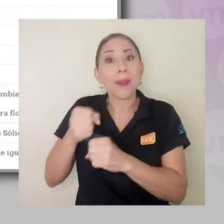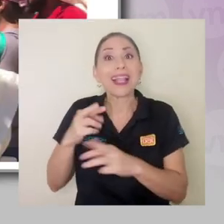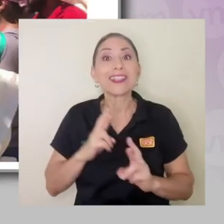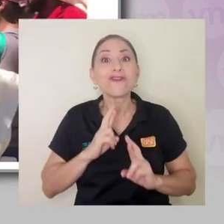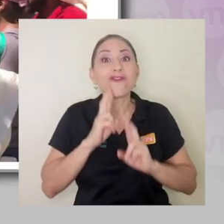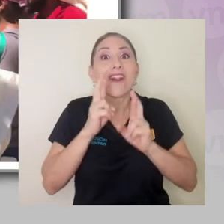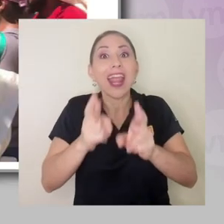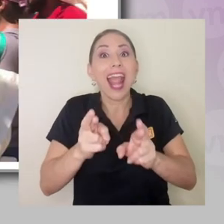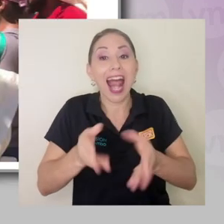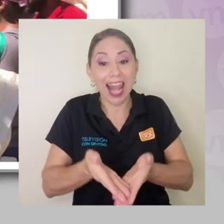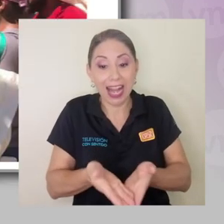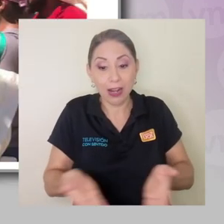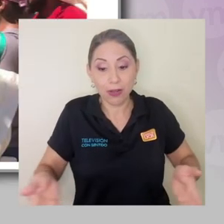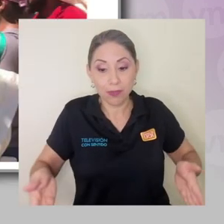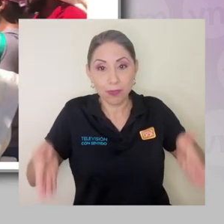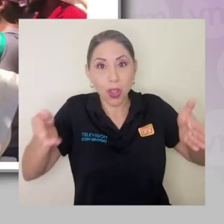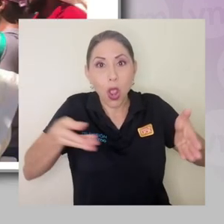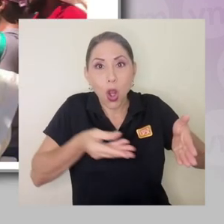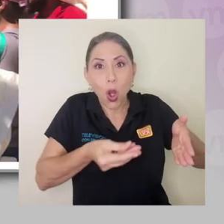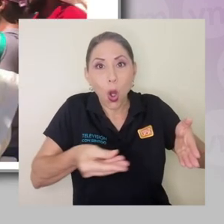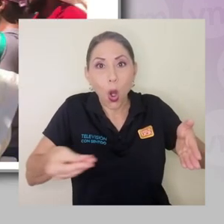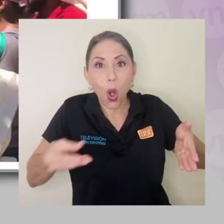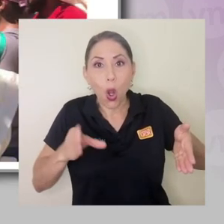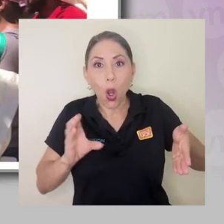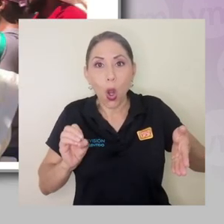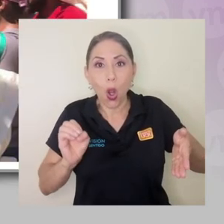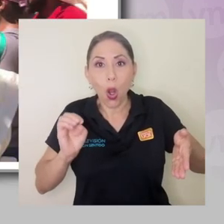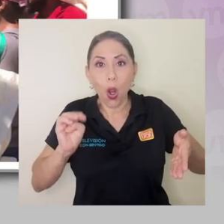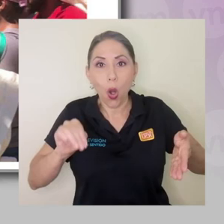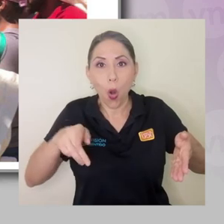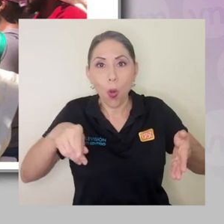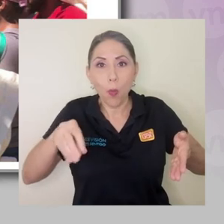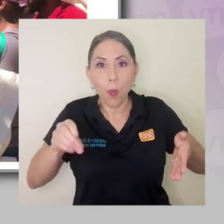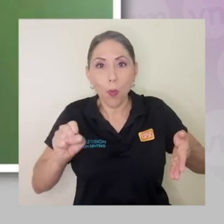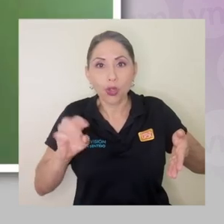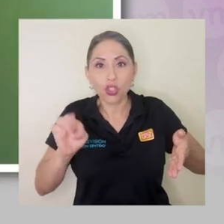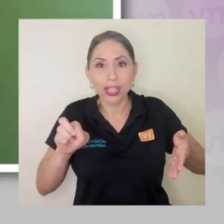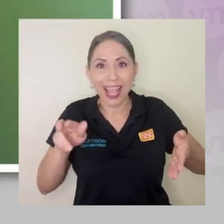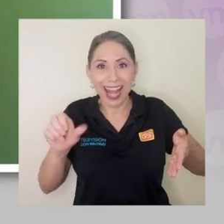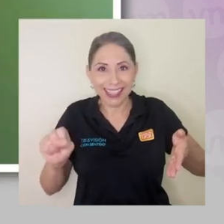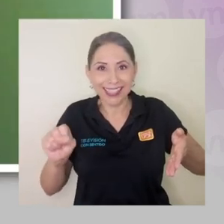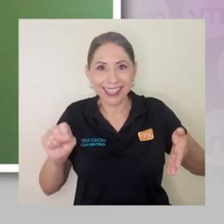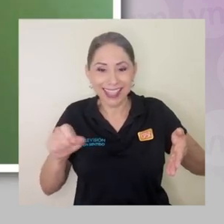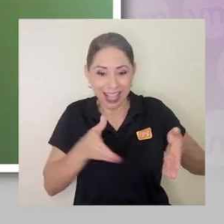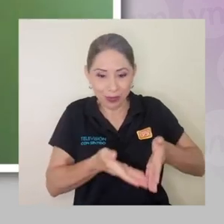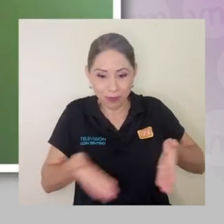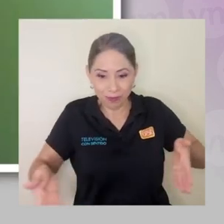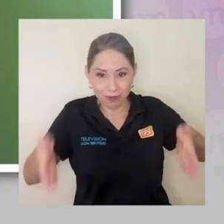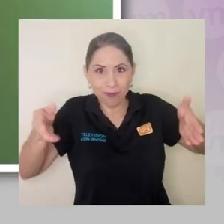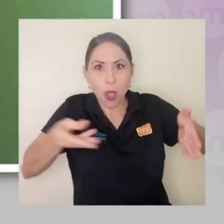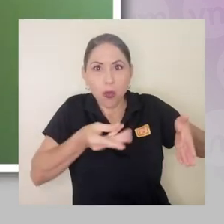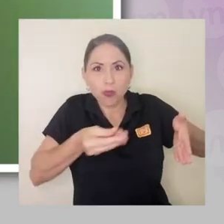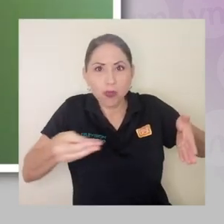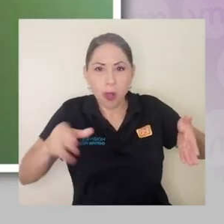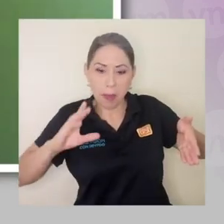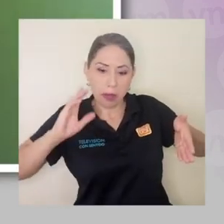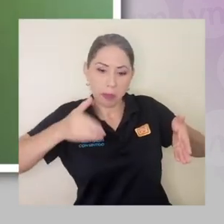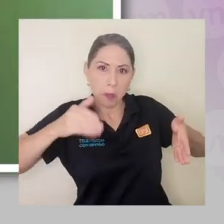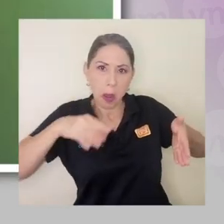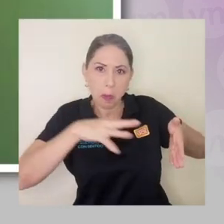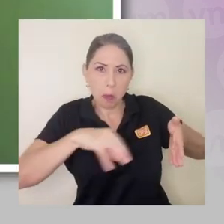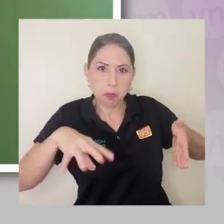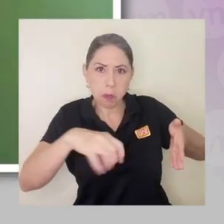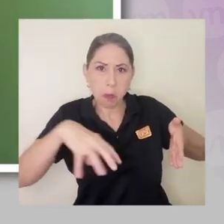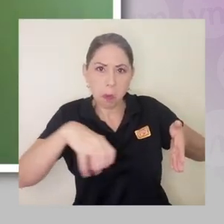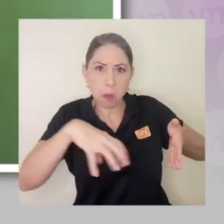familias que se meten en programas de compostaje y se comprometen, entonces, tal vez